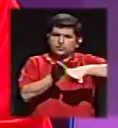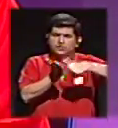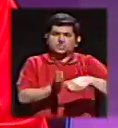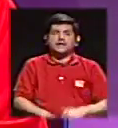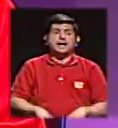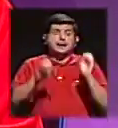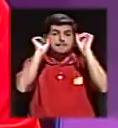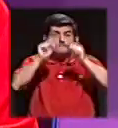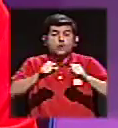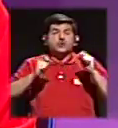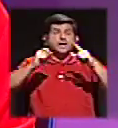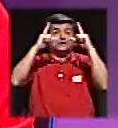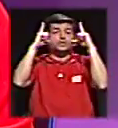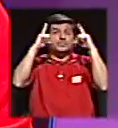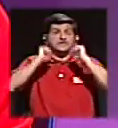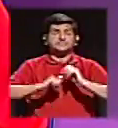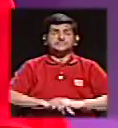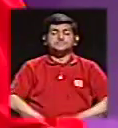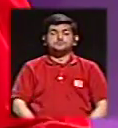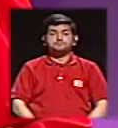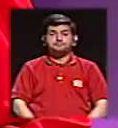segunda ronda que podría traer sorpresas.